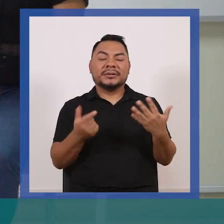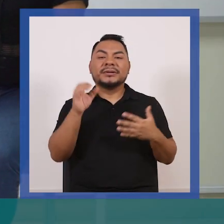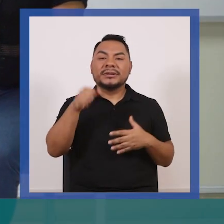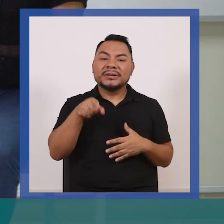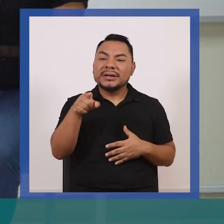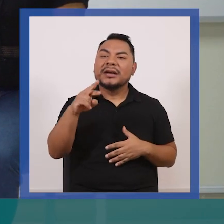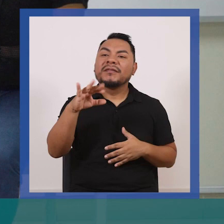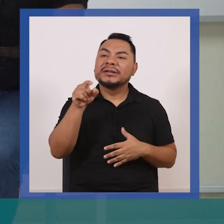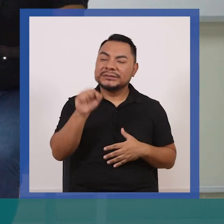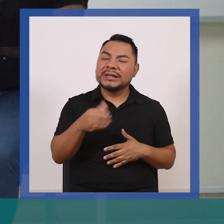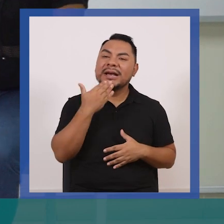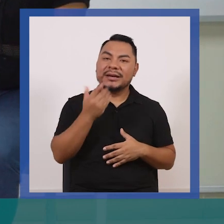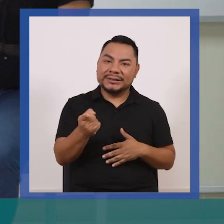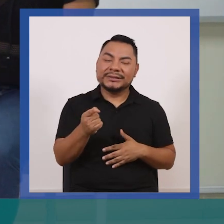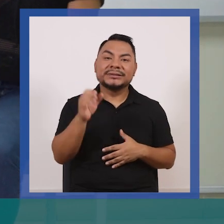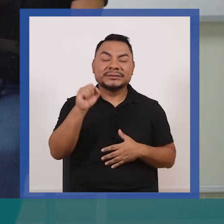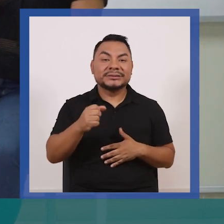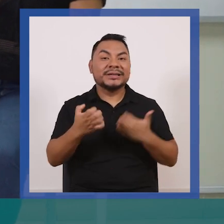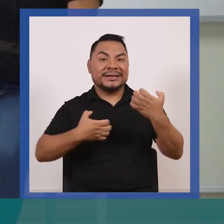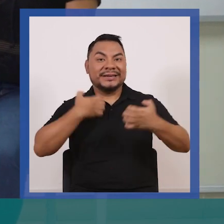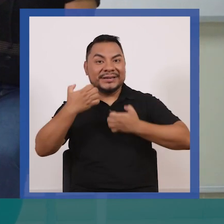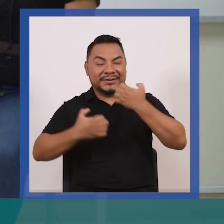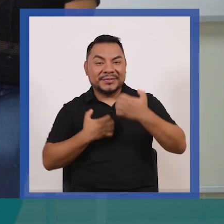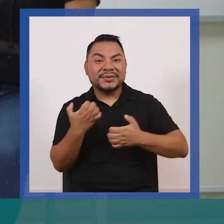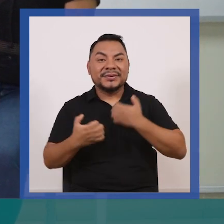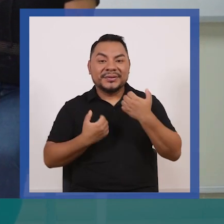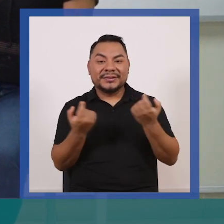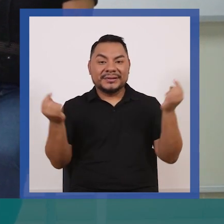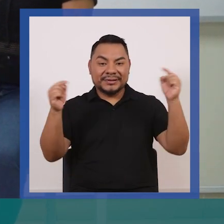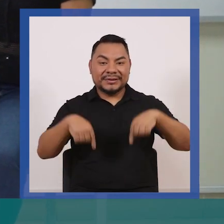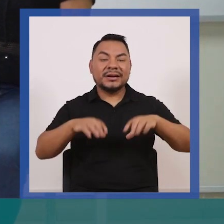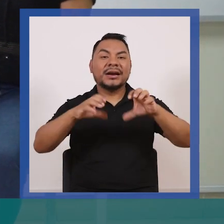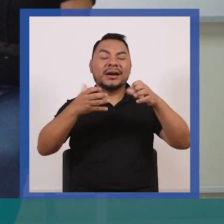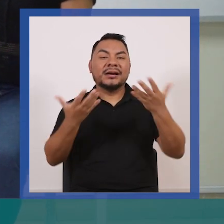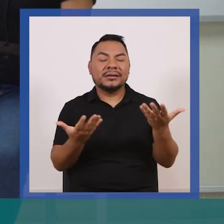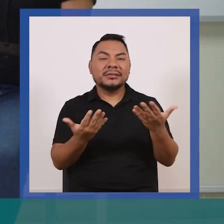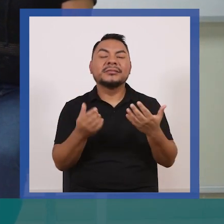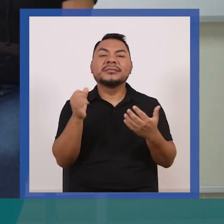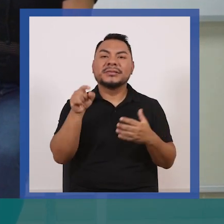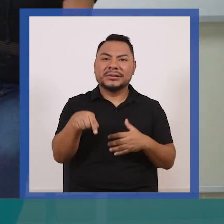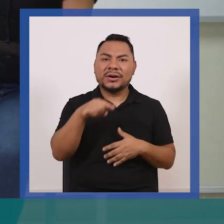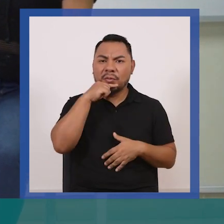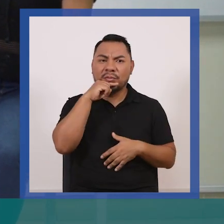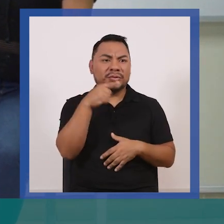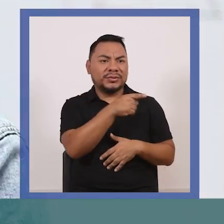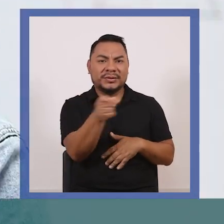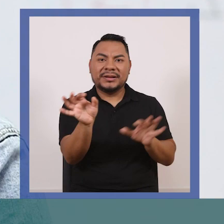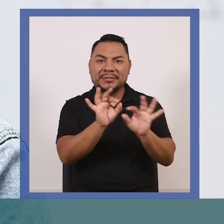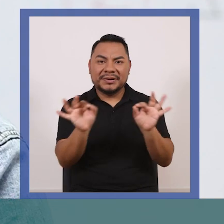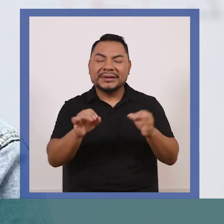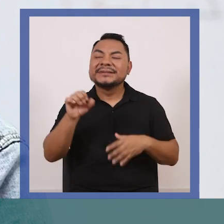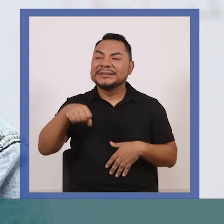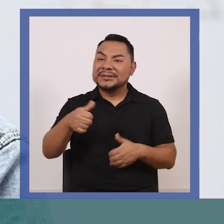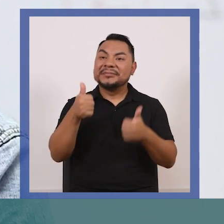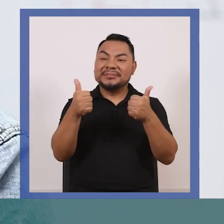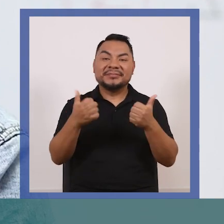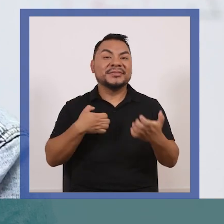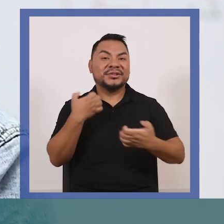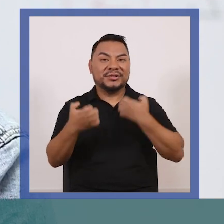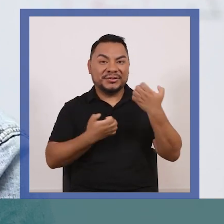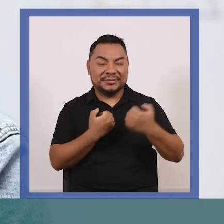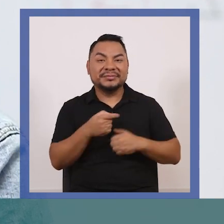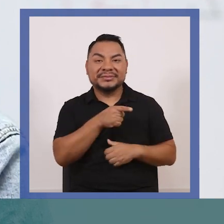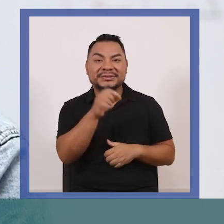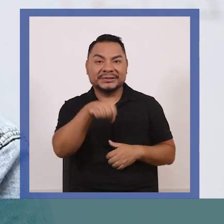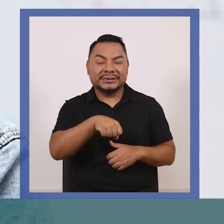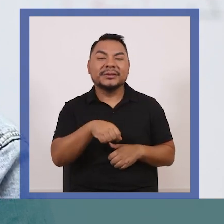Francisco, voy a robar tus palabras. Sobre todo la emoción, la emoción de haber tenido esta clase compuesta solo por mujeres. Sí, la verdad que sí, muy